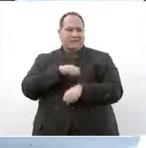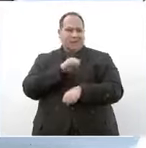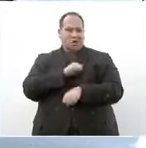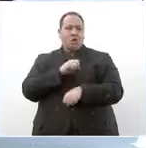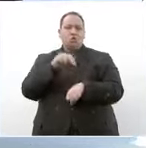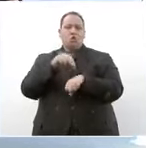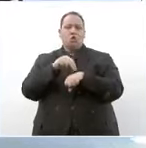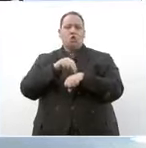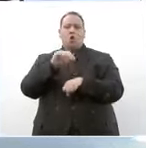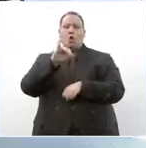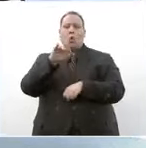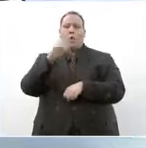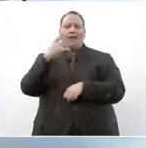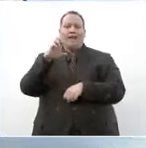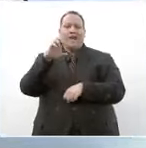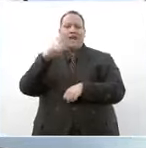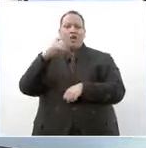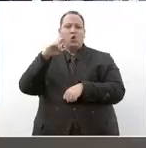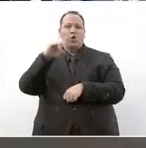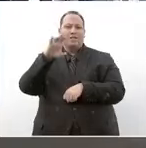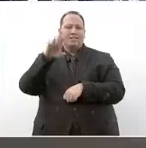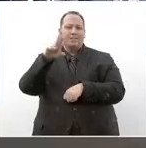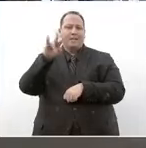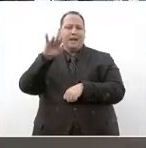Doctor Jorge Alcocer Varela.